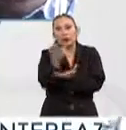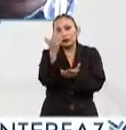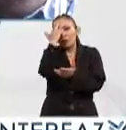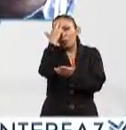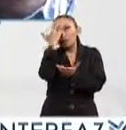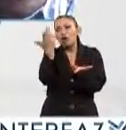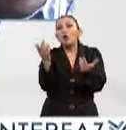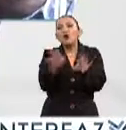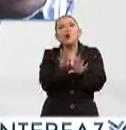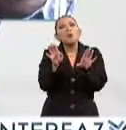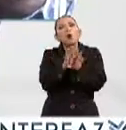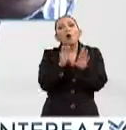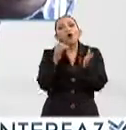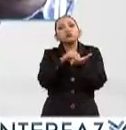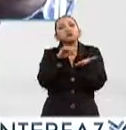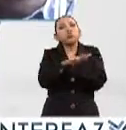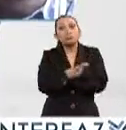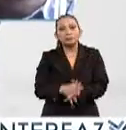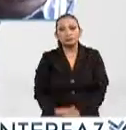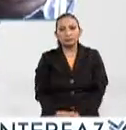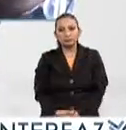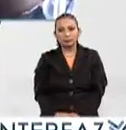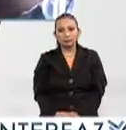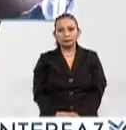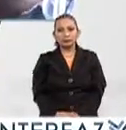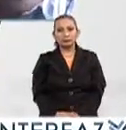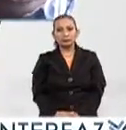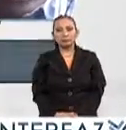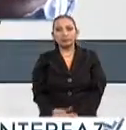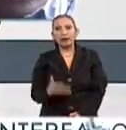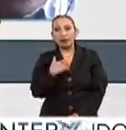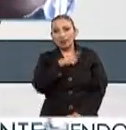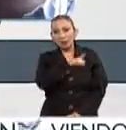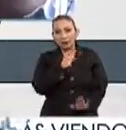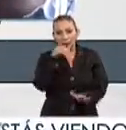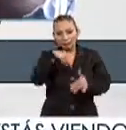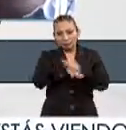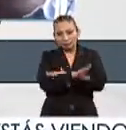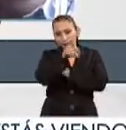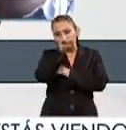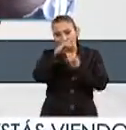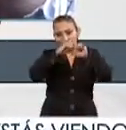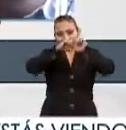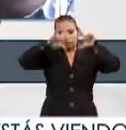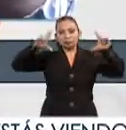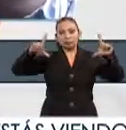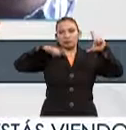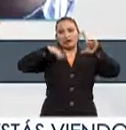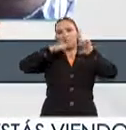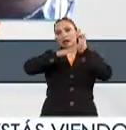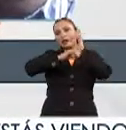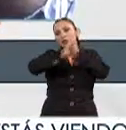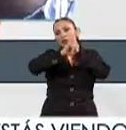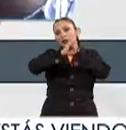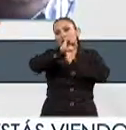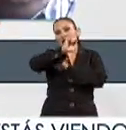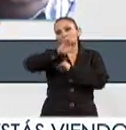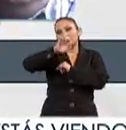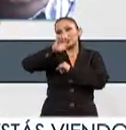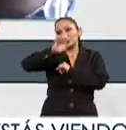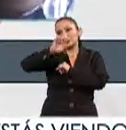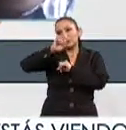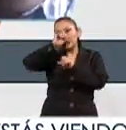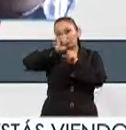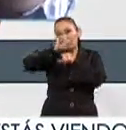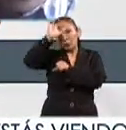recuérdenos cómo se pueden inscribir bueno tienen que acceder justamente a la página de la Secretaría de